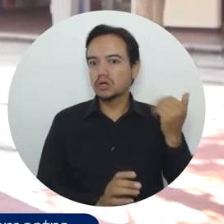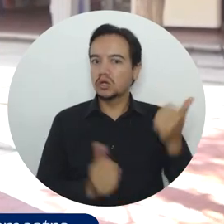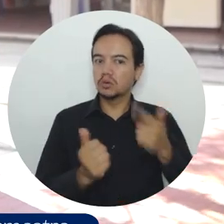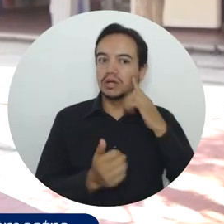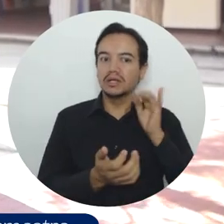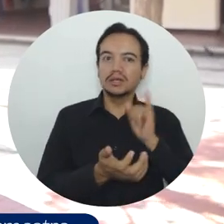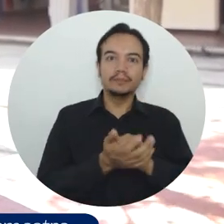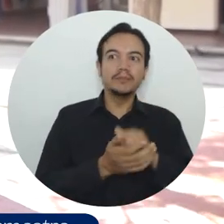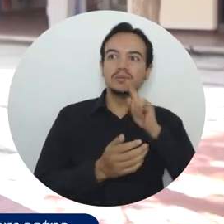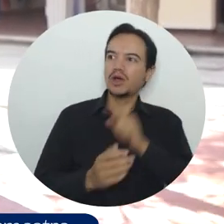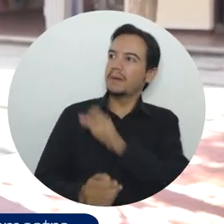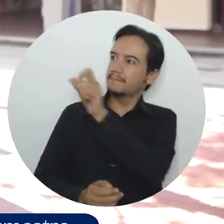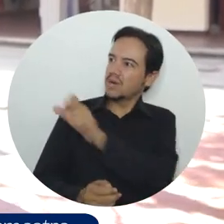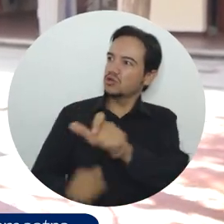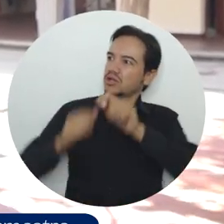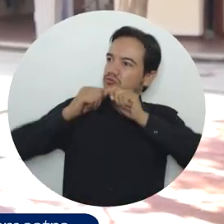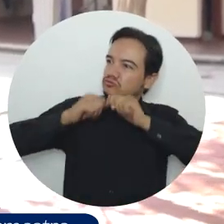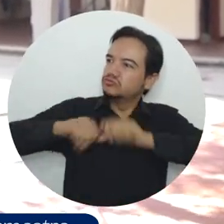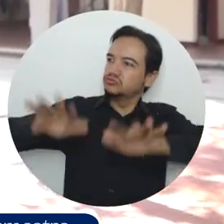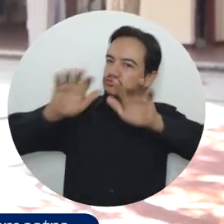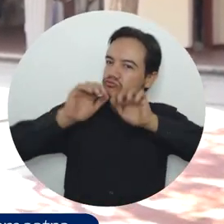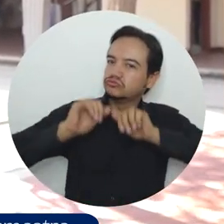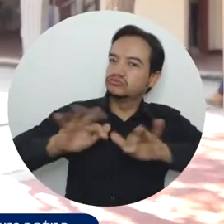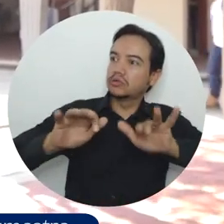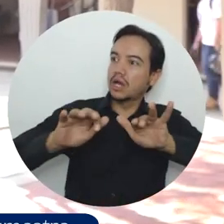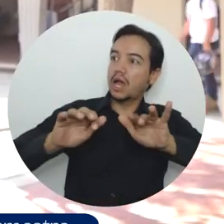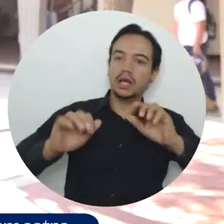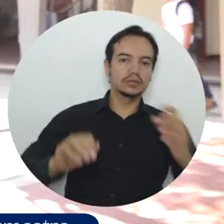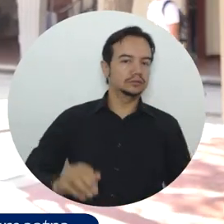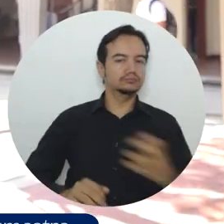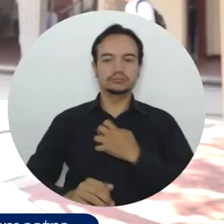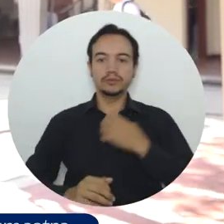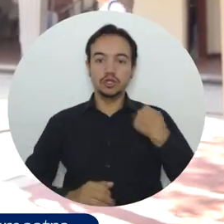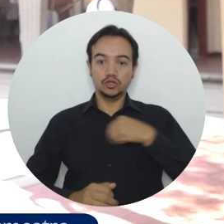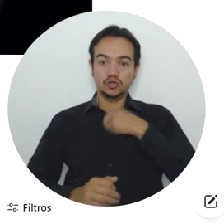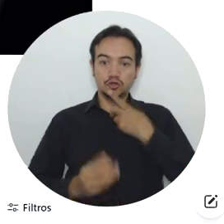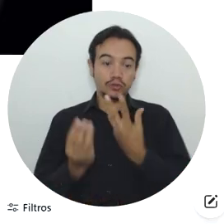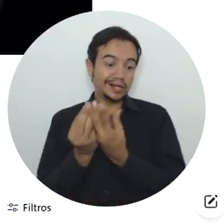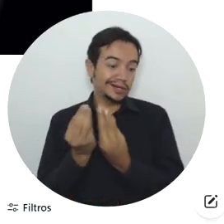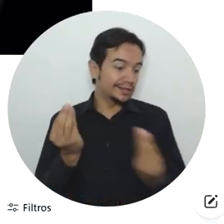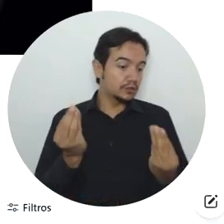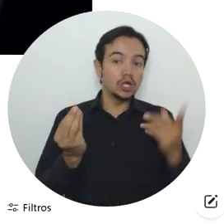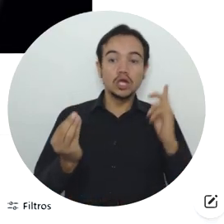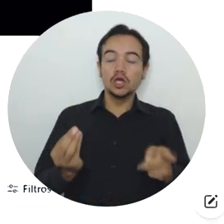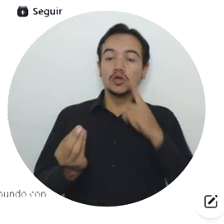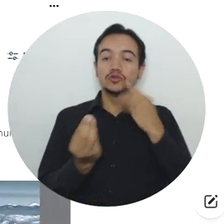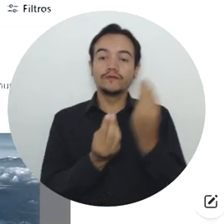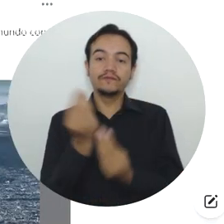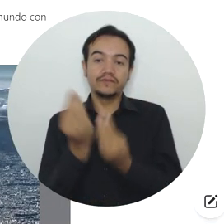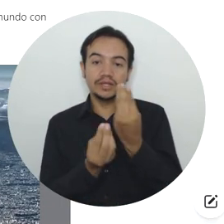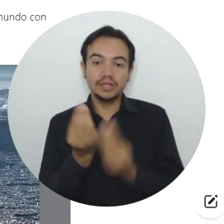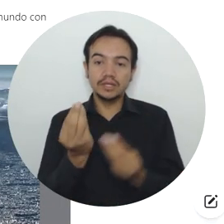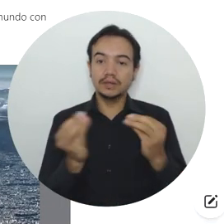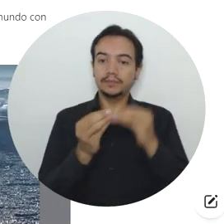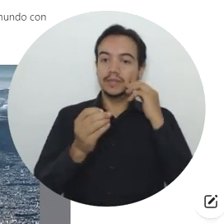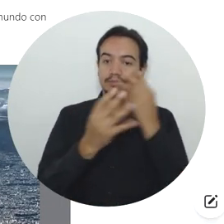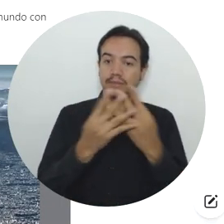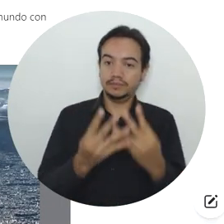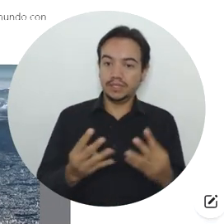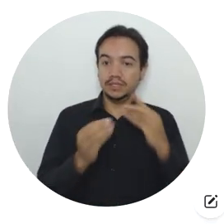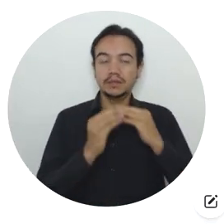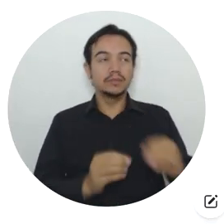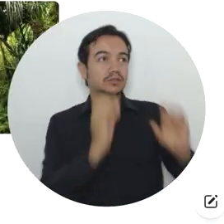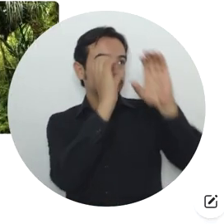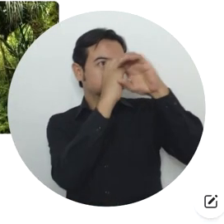premiar a los divulgadores, nos tuvieron en cuenta en la categoría de Física, Matemática y Ciencias de la Tierra. Esta iniciativa nació en